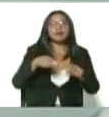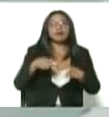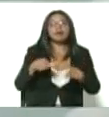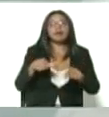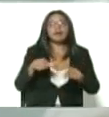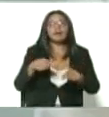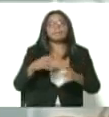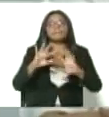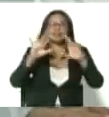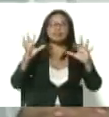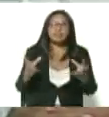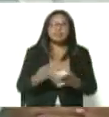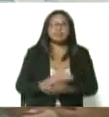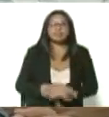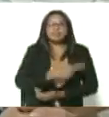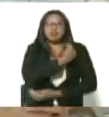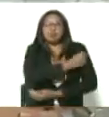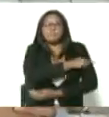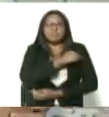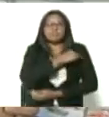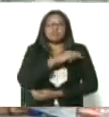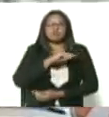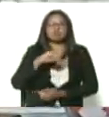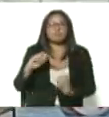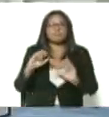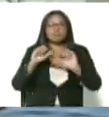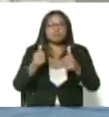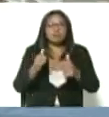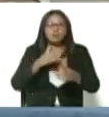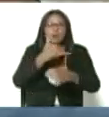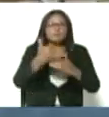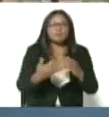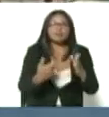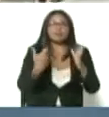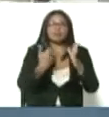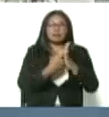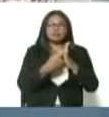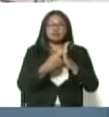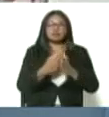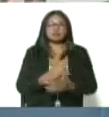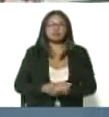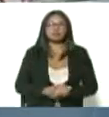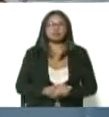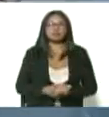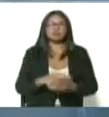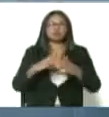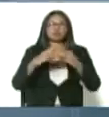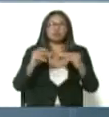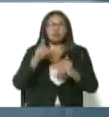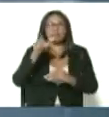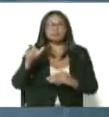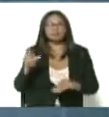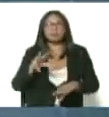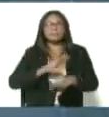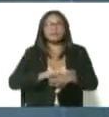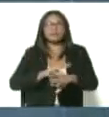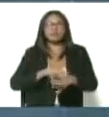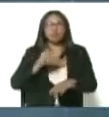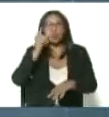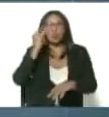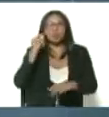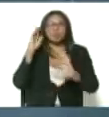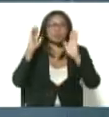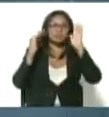Victorino Santaella, con todo el amor, damos inicio a este plan de vacunación, empezando por todo el personal médico y el personal que está